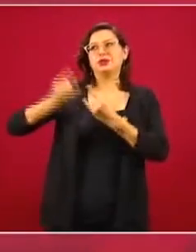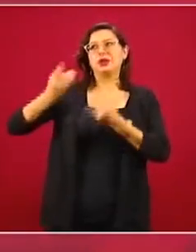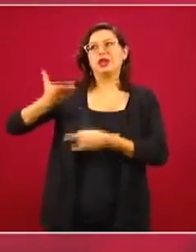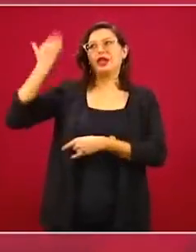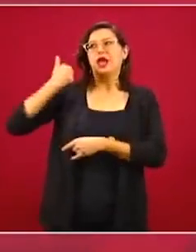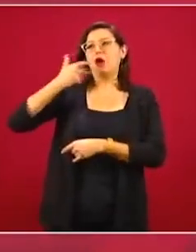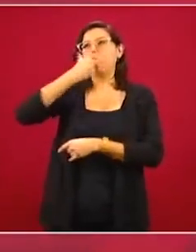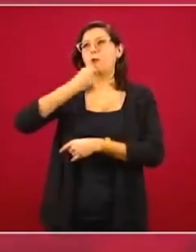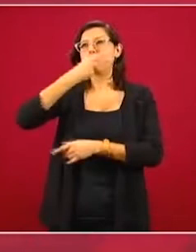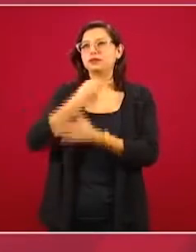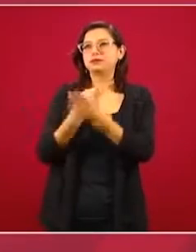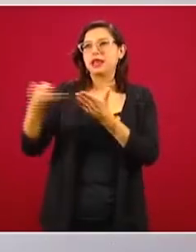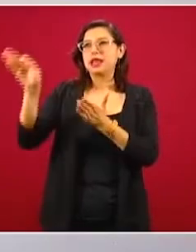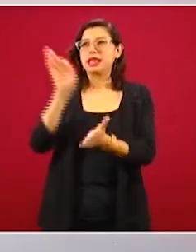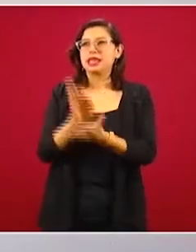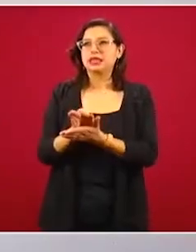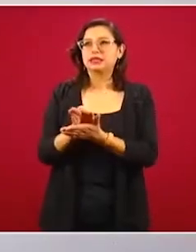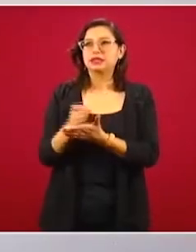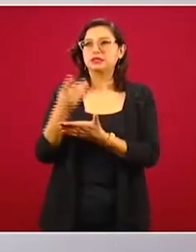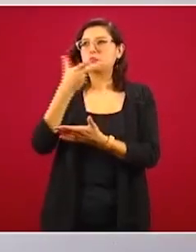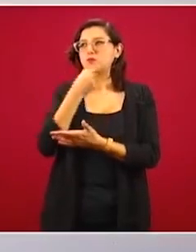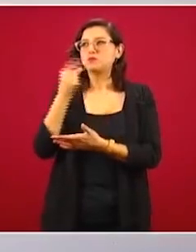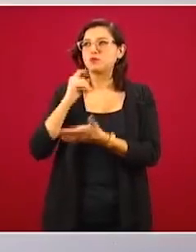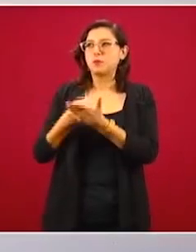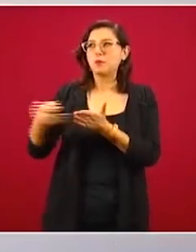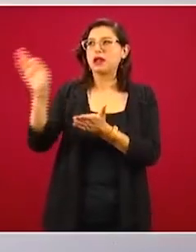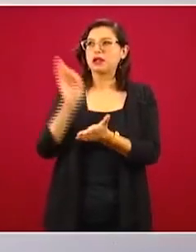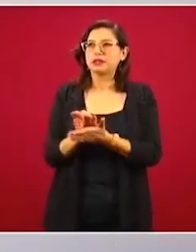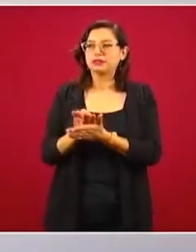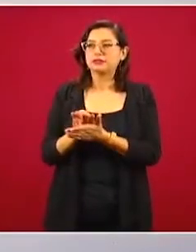gobernando y ayudando.